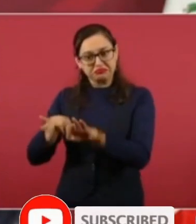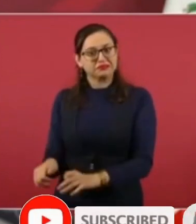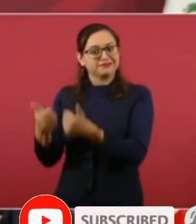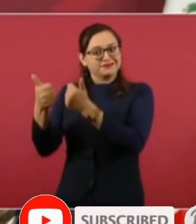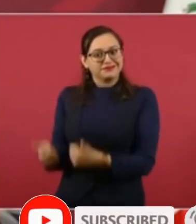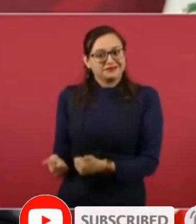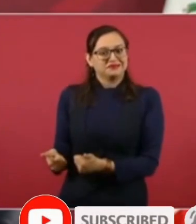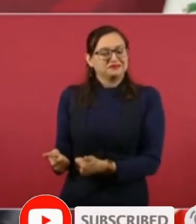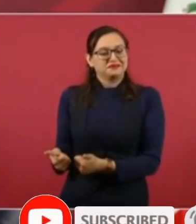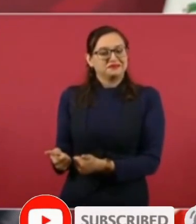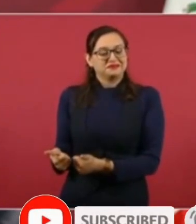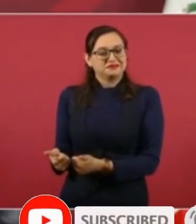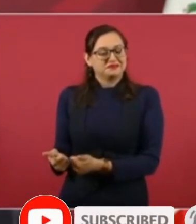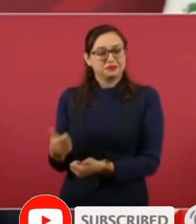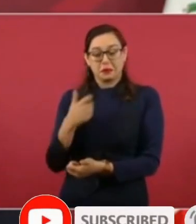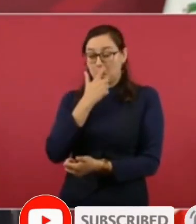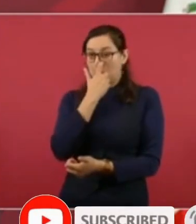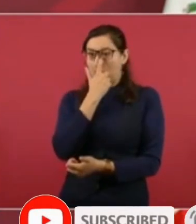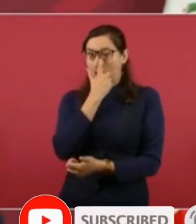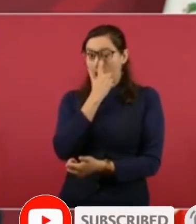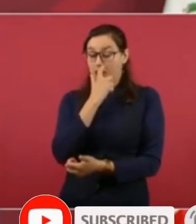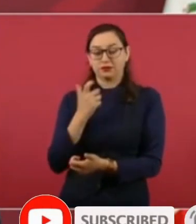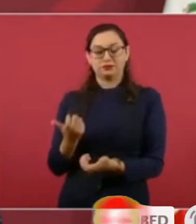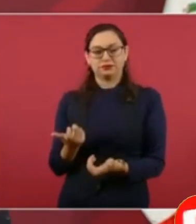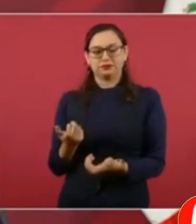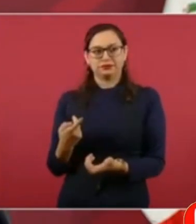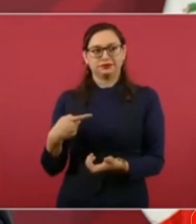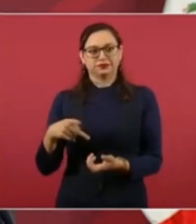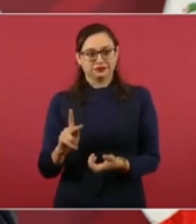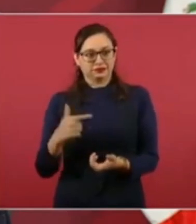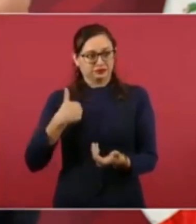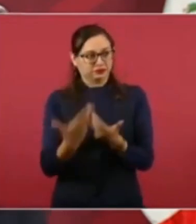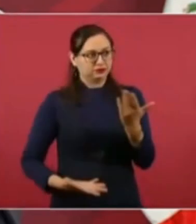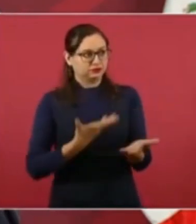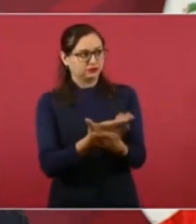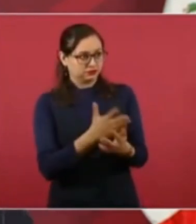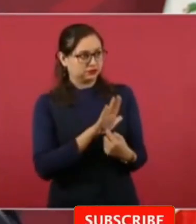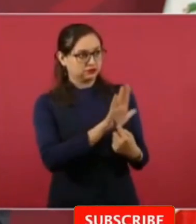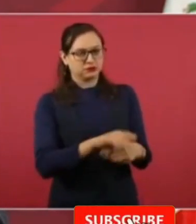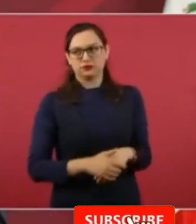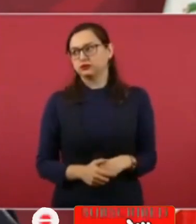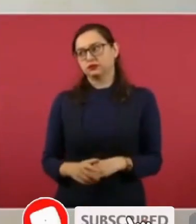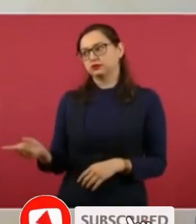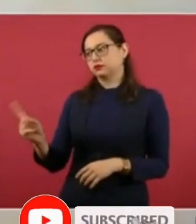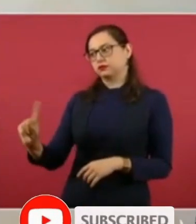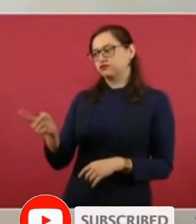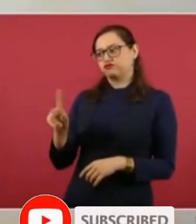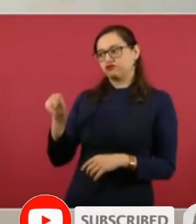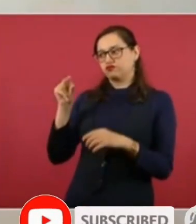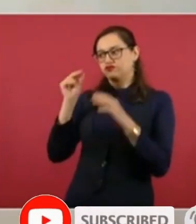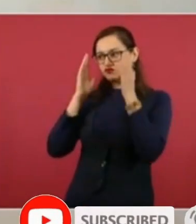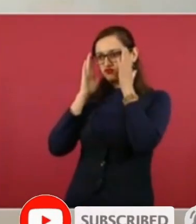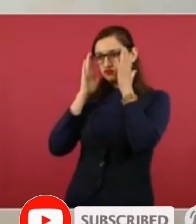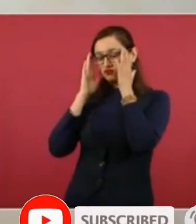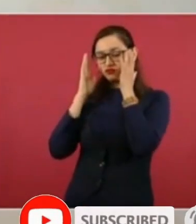sin problema pero ese esquema para ellos no es fácil